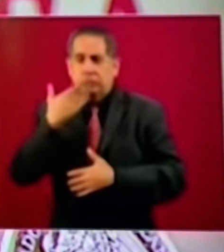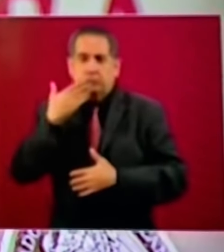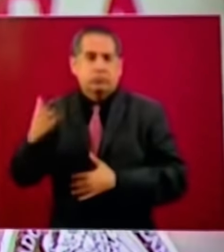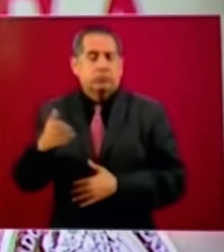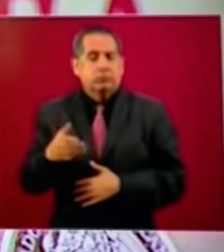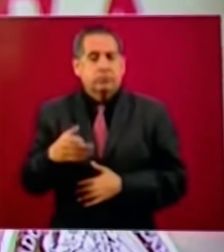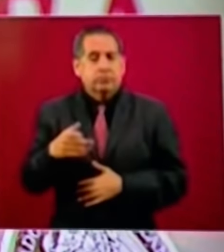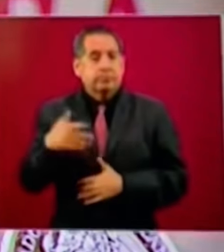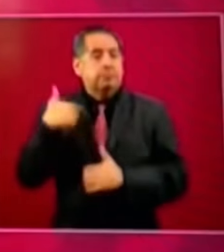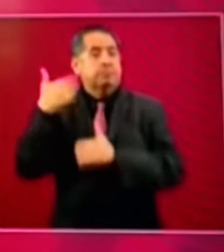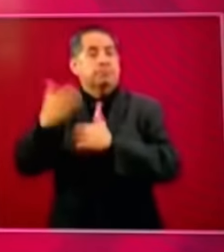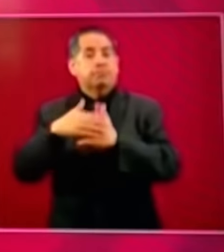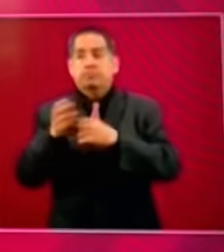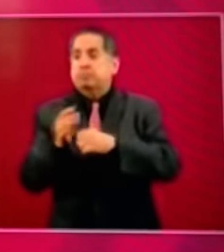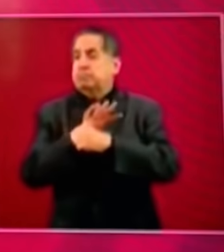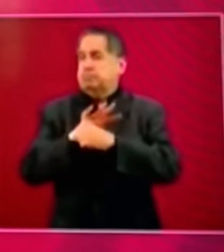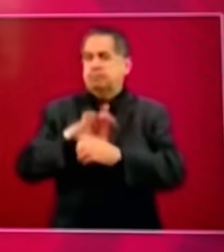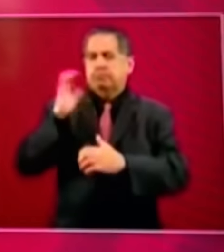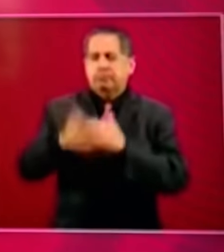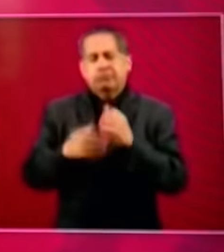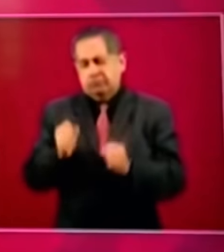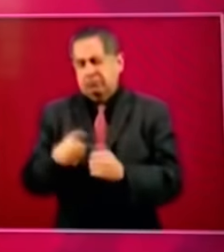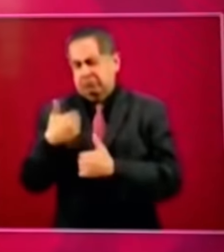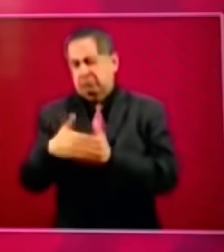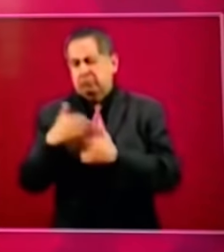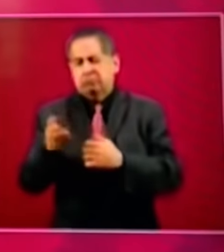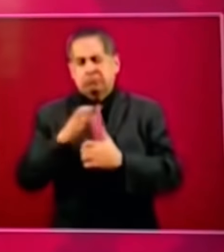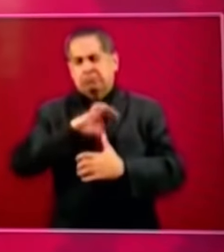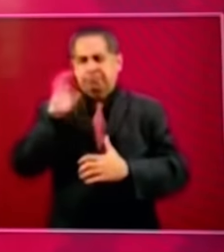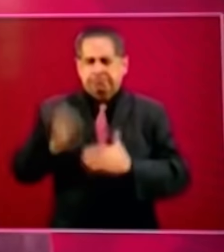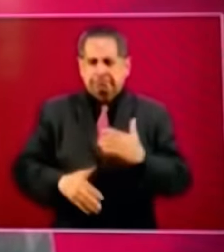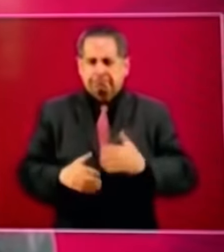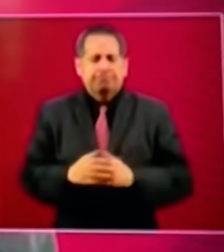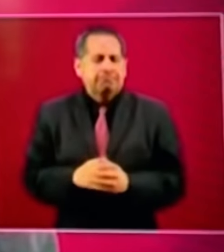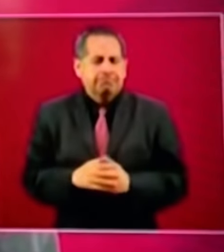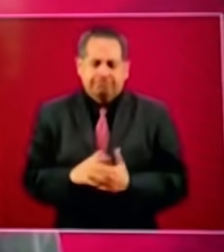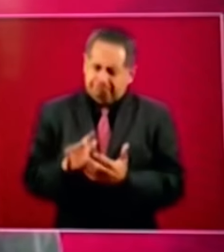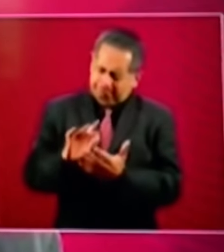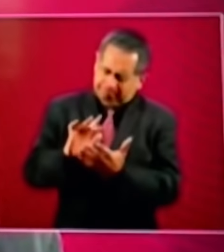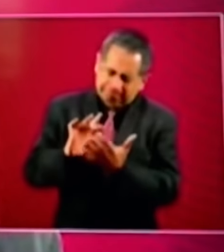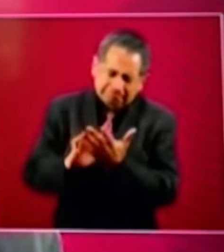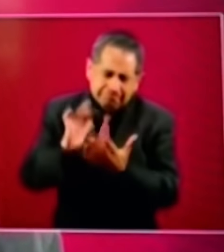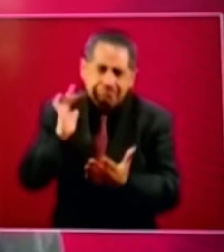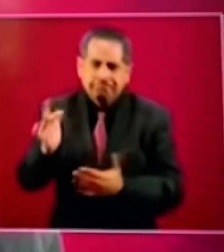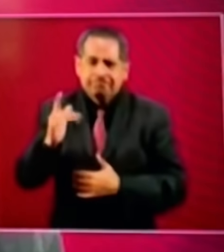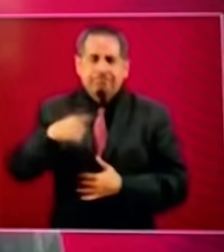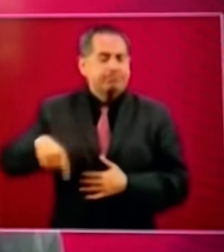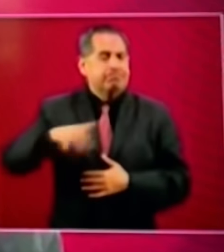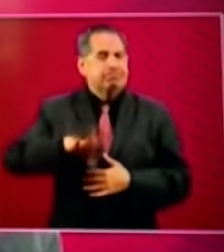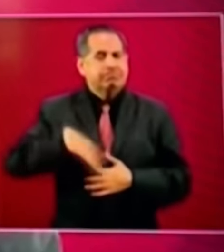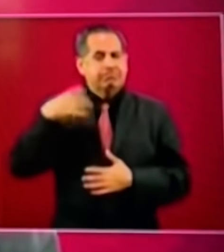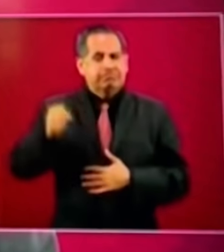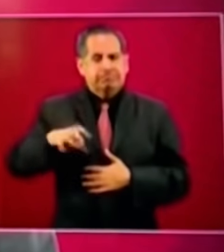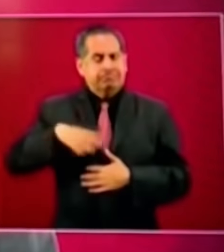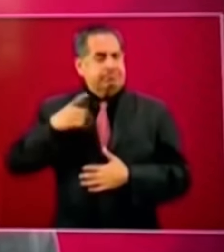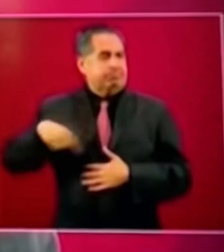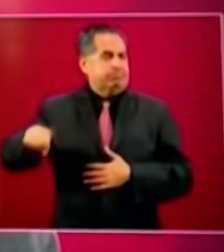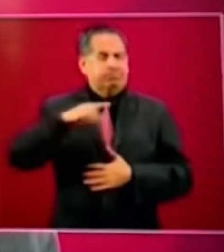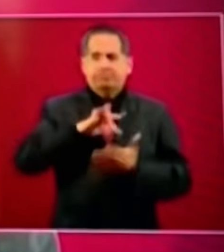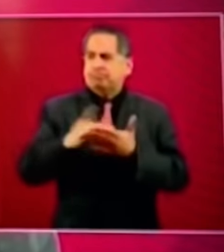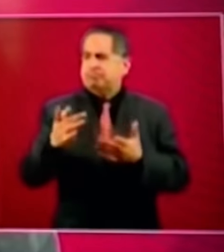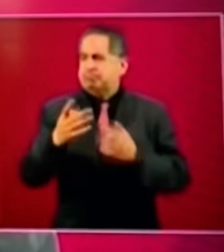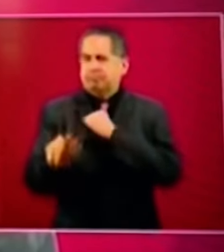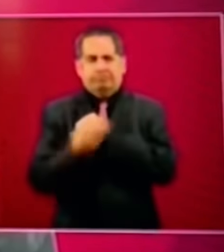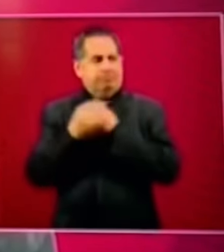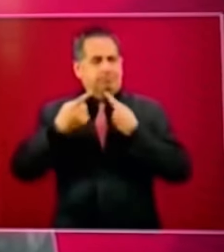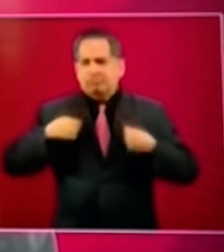todo esto acabe pues seguramente acabará deberemos agradecer este enorme esfuerzo que mucha gente ha hecho por nosotros